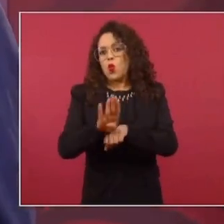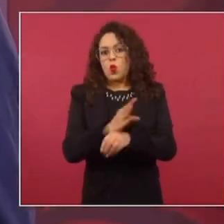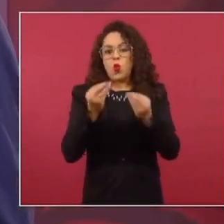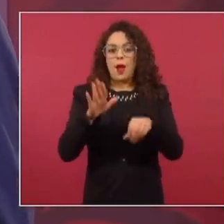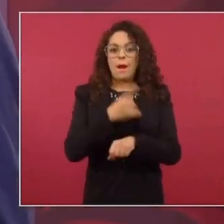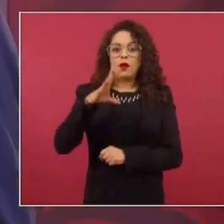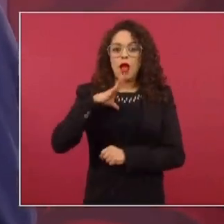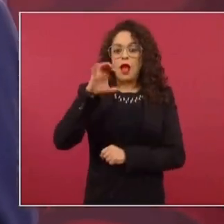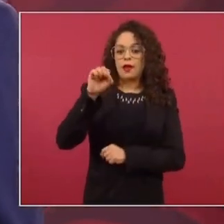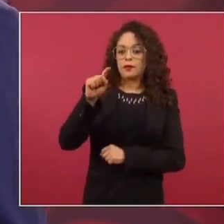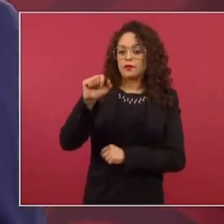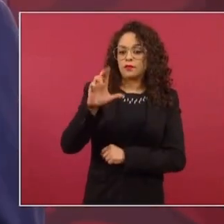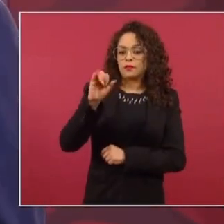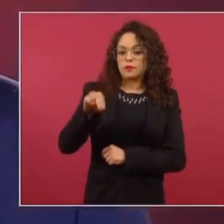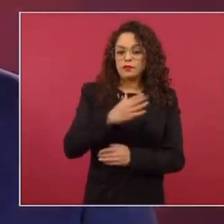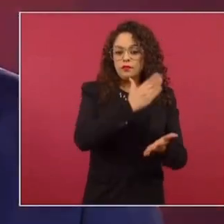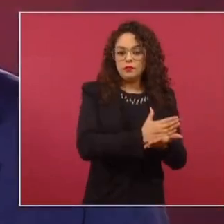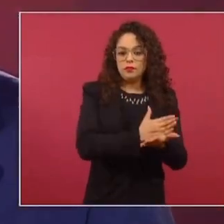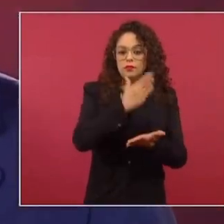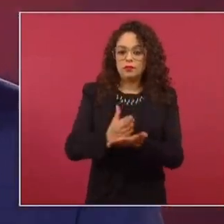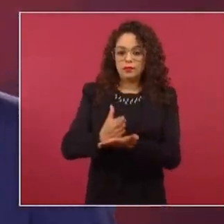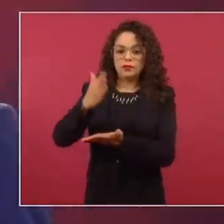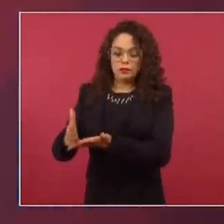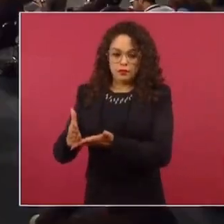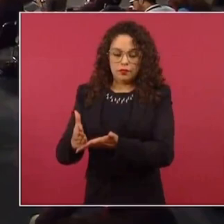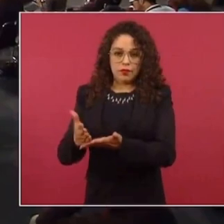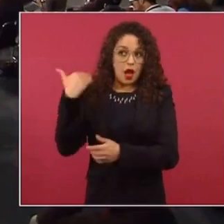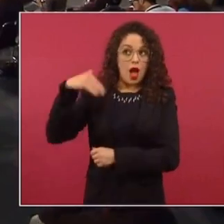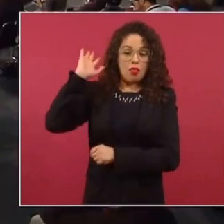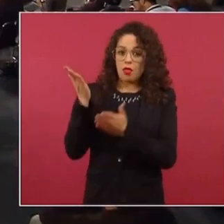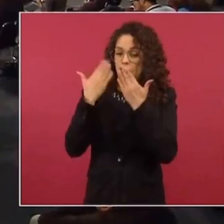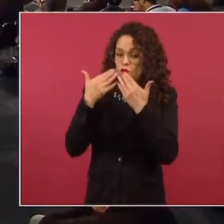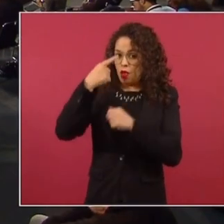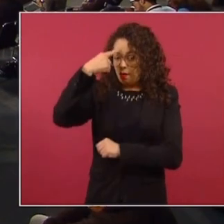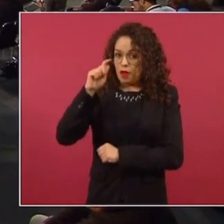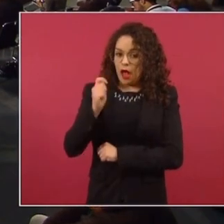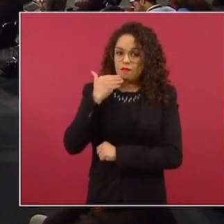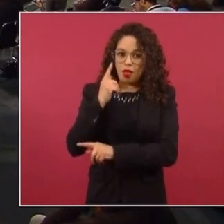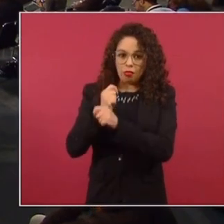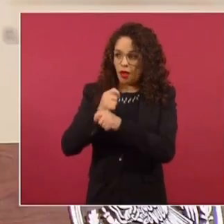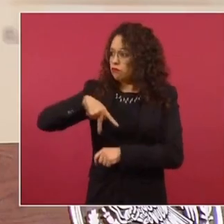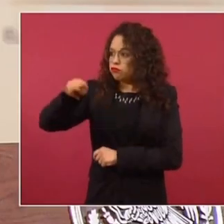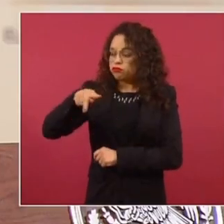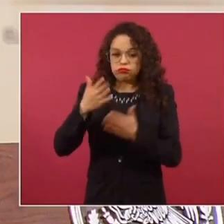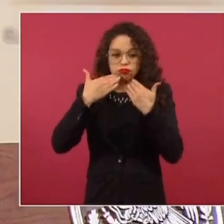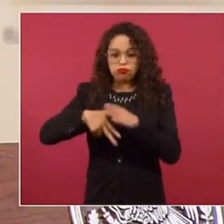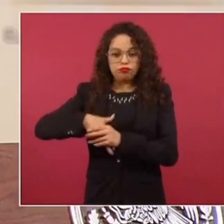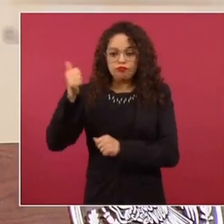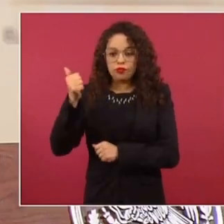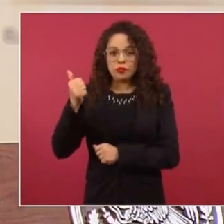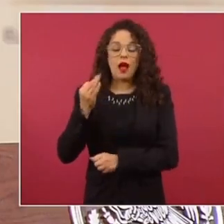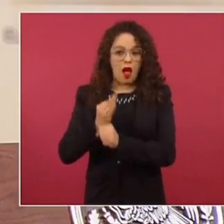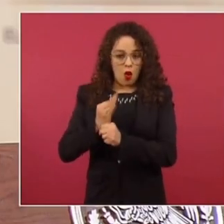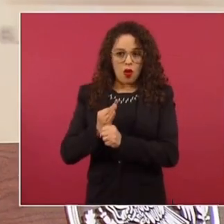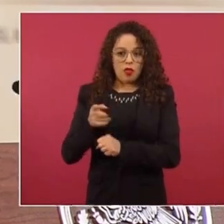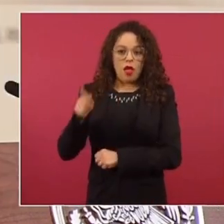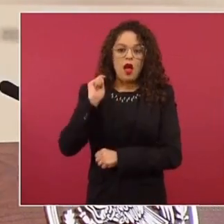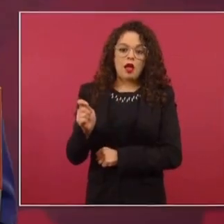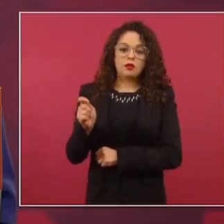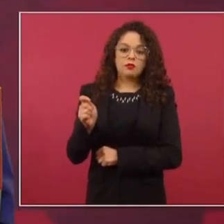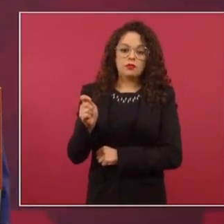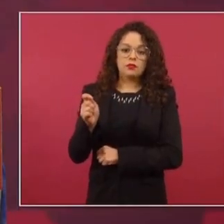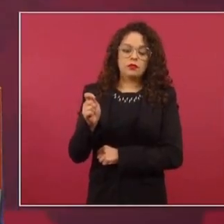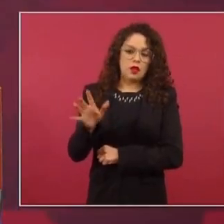estaciones en donde no había comunicación adecuada. Este va a ser un tren ligero,